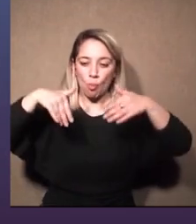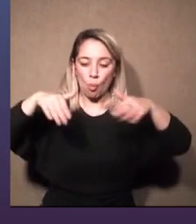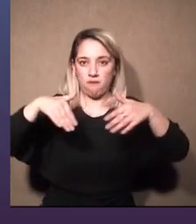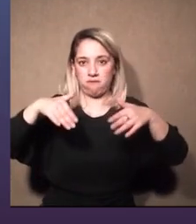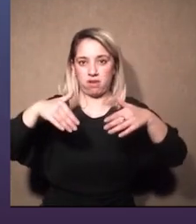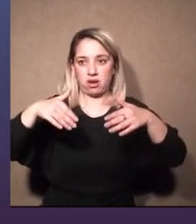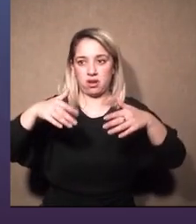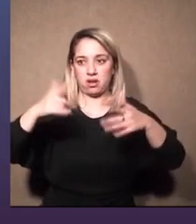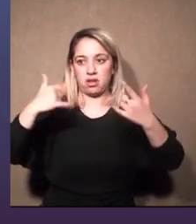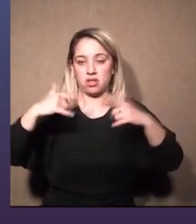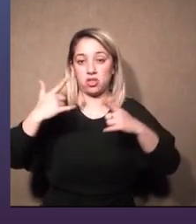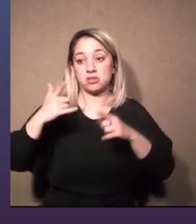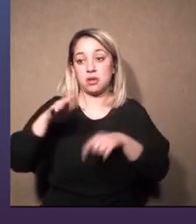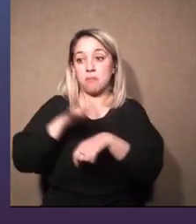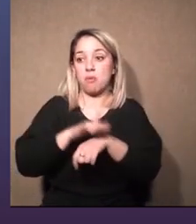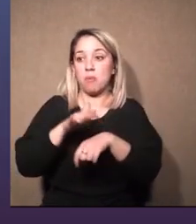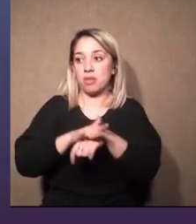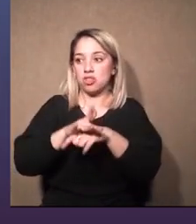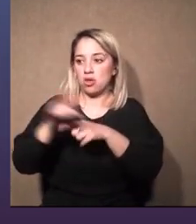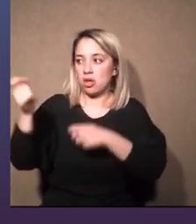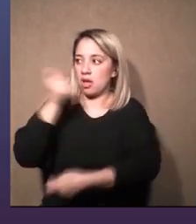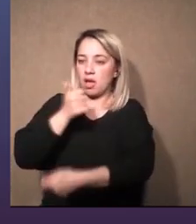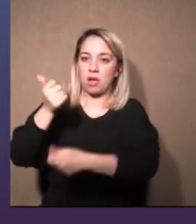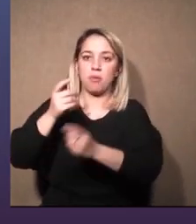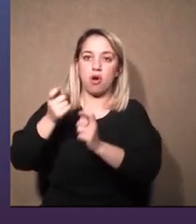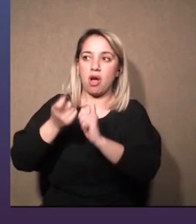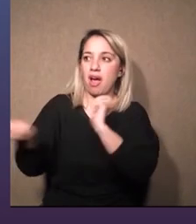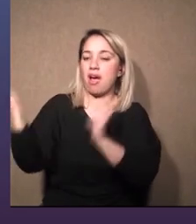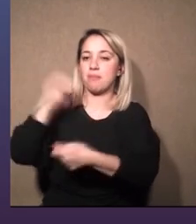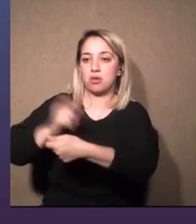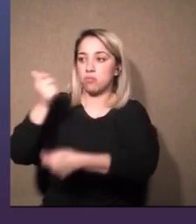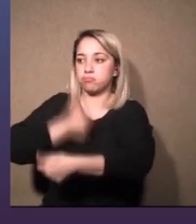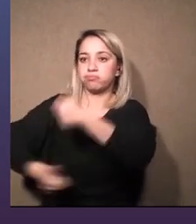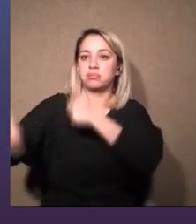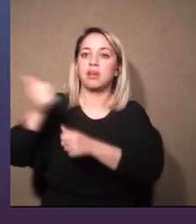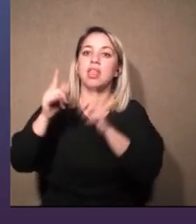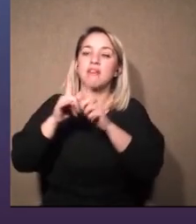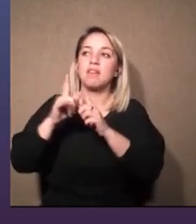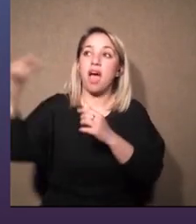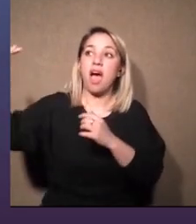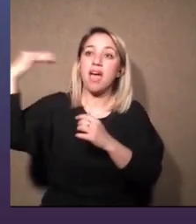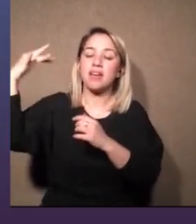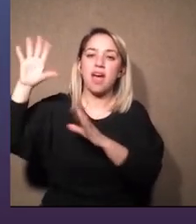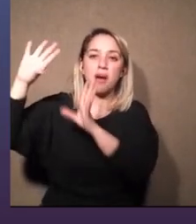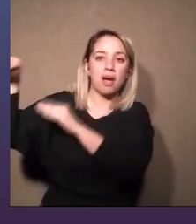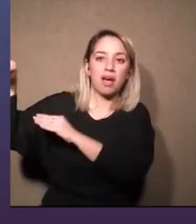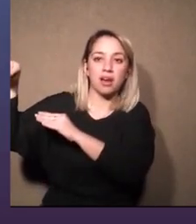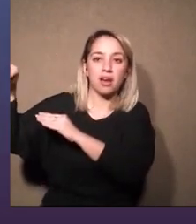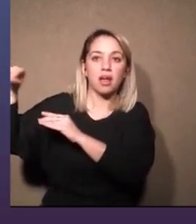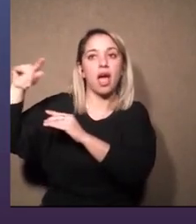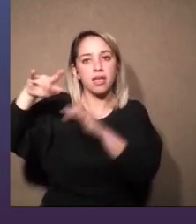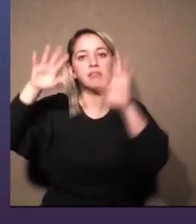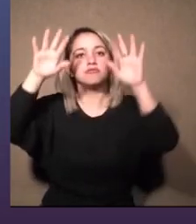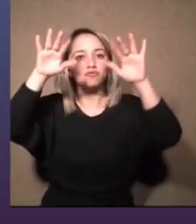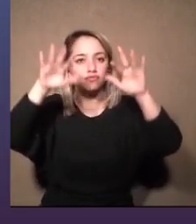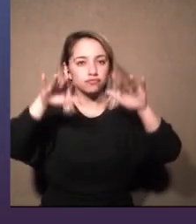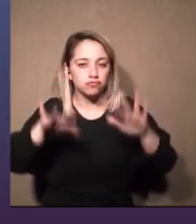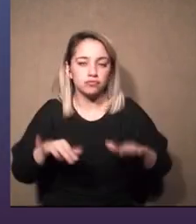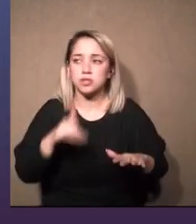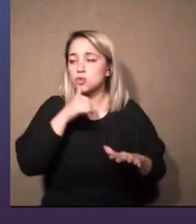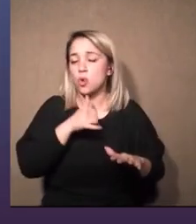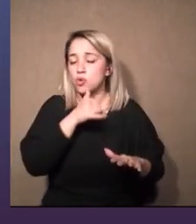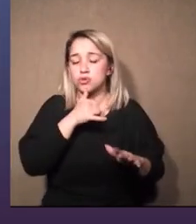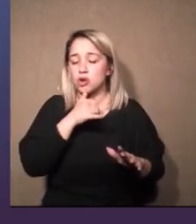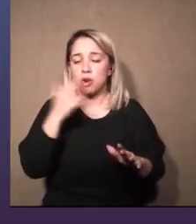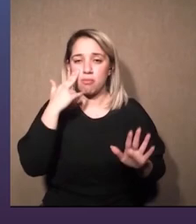en esa altura de ese cambio rápido teníamos que apagar el aire y ahí fue se resolvió el